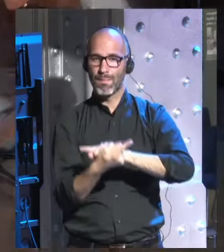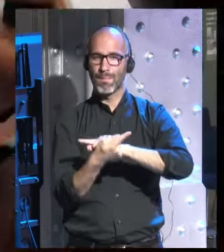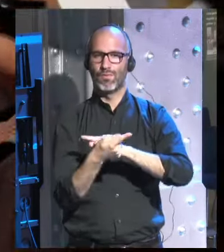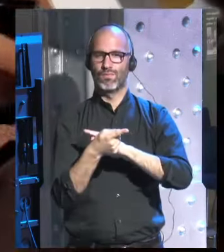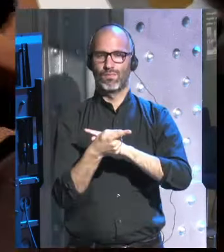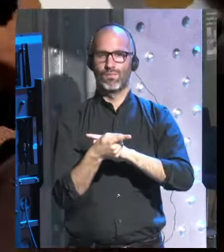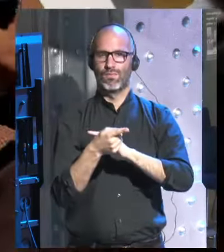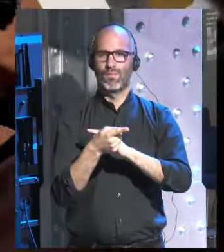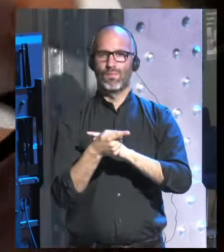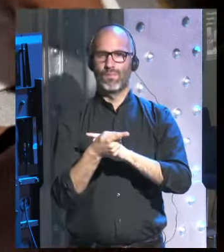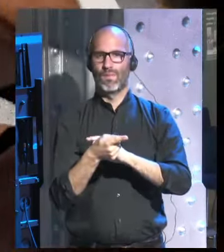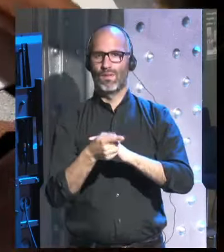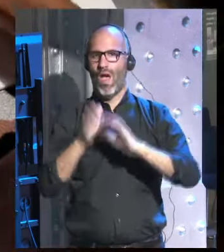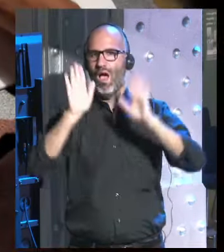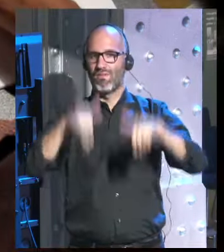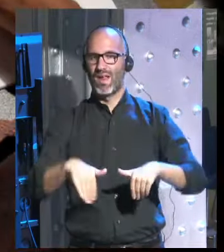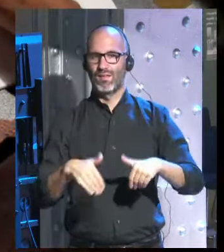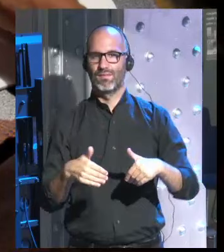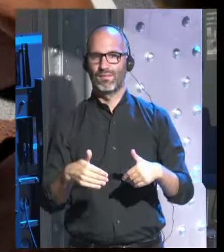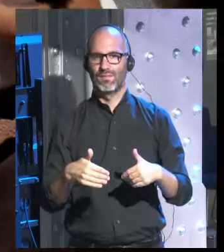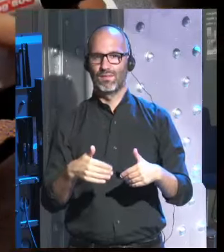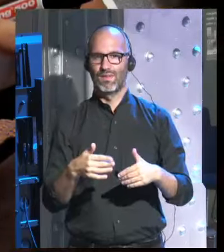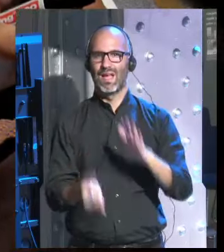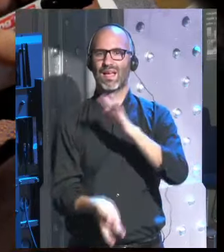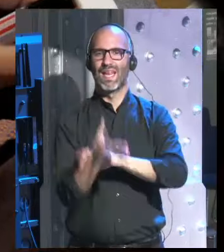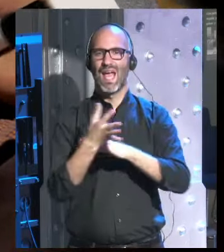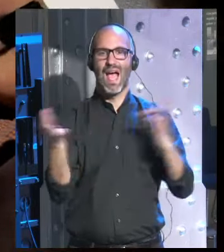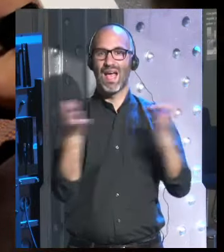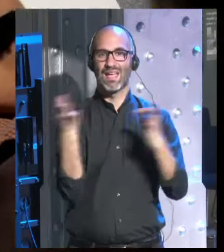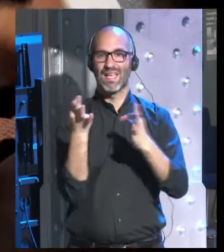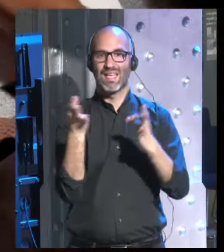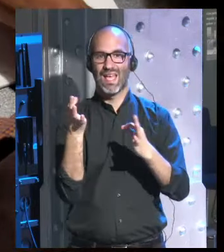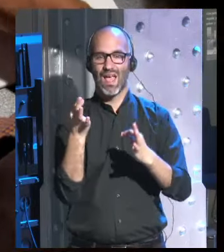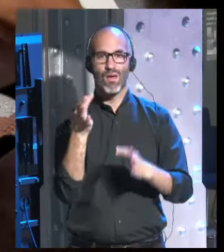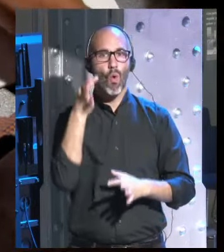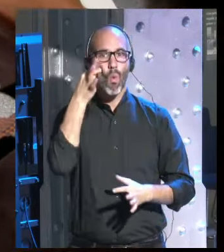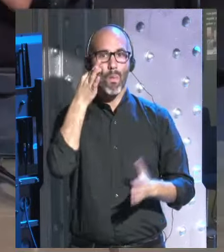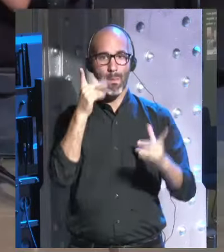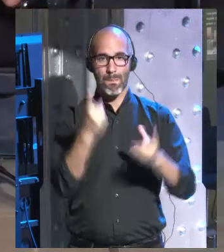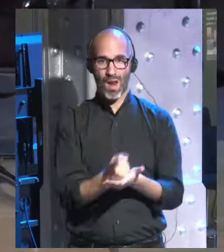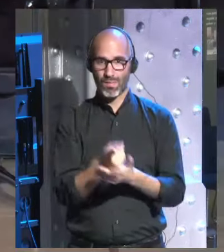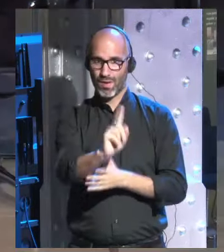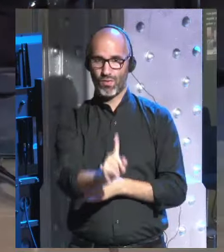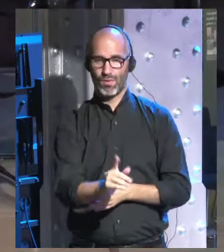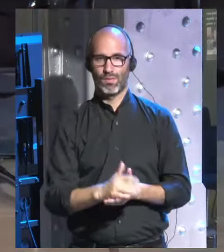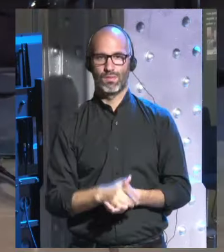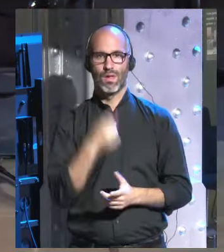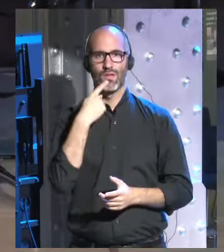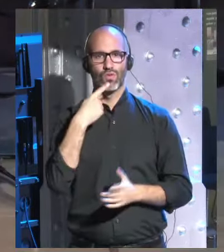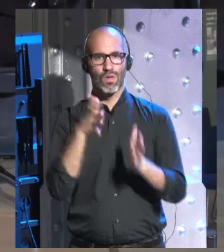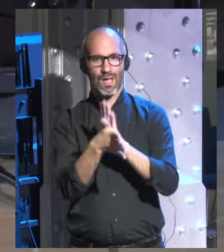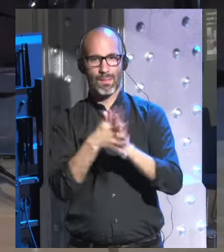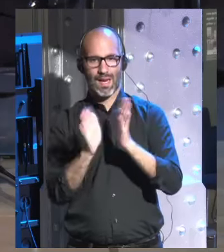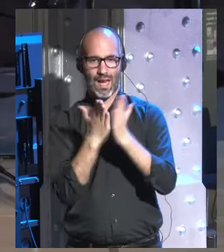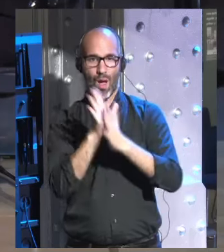que dará lugar a aquello que aparezca no será un homo sapiens lo que vaya a aparecer esta charla lo explica muy bien en el libro me voy a